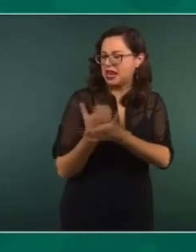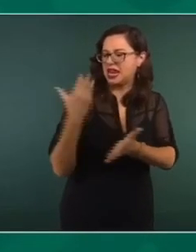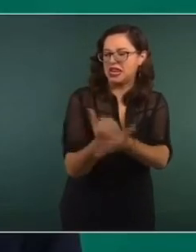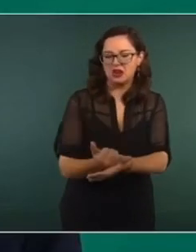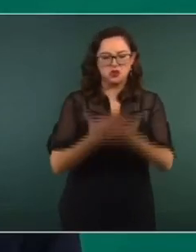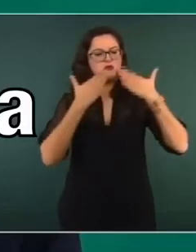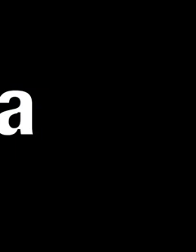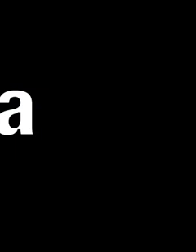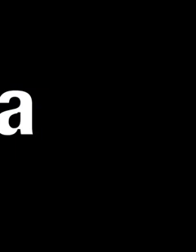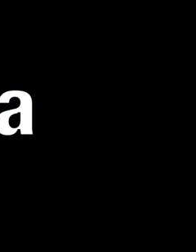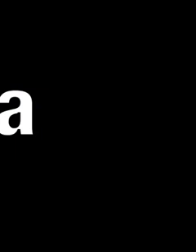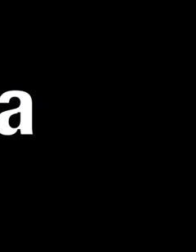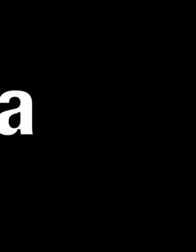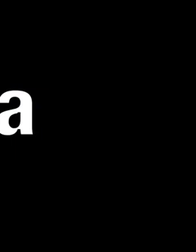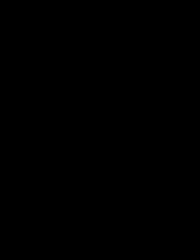morales. De ninguna índole.